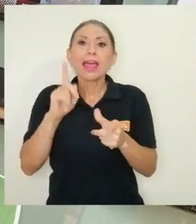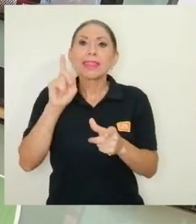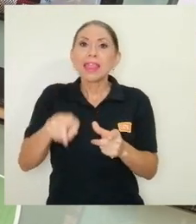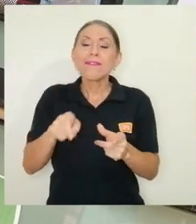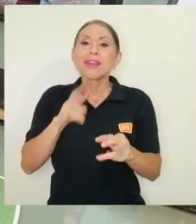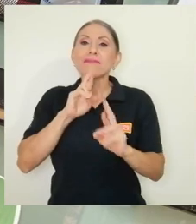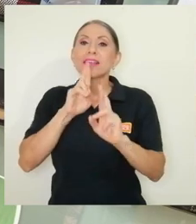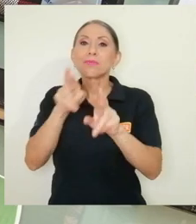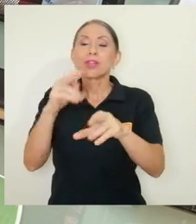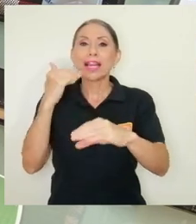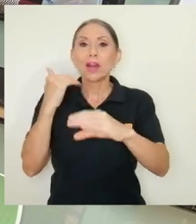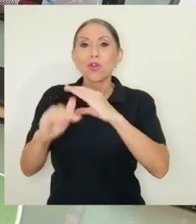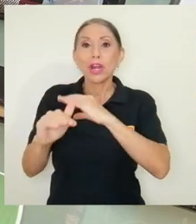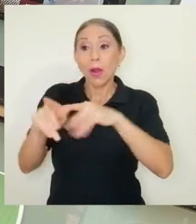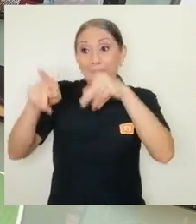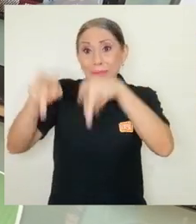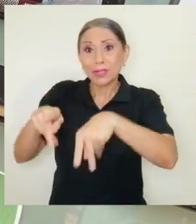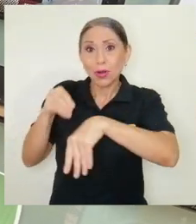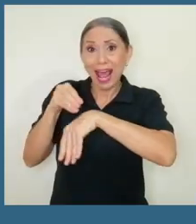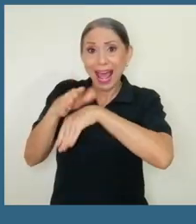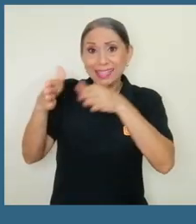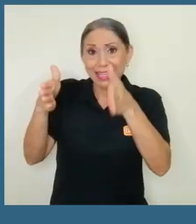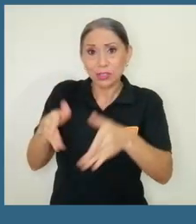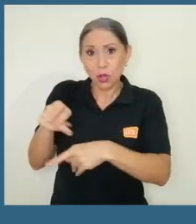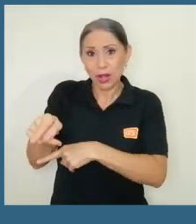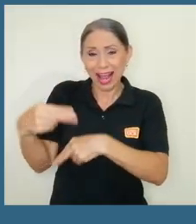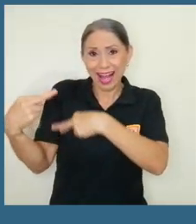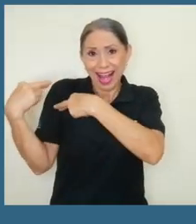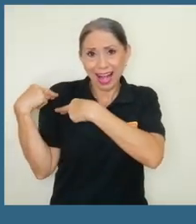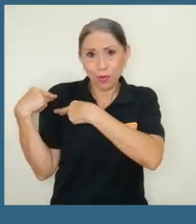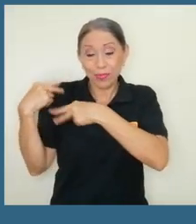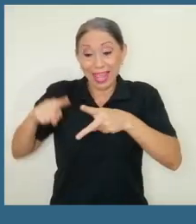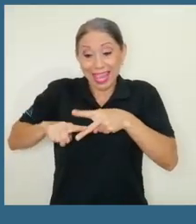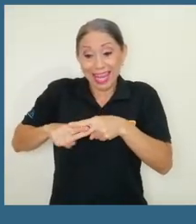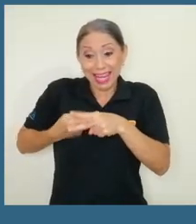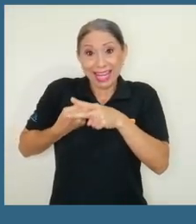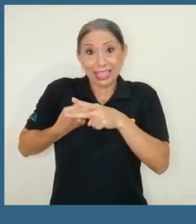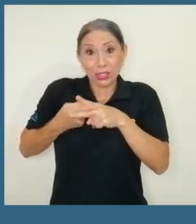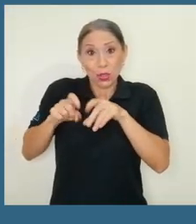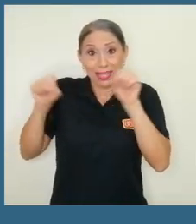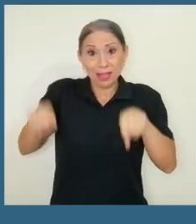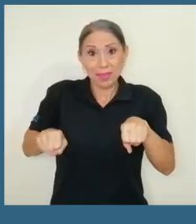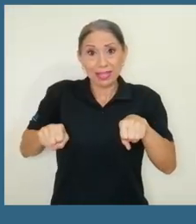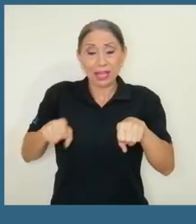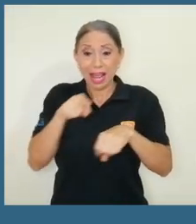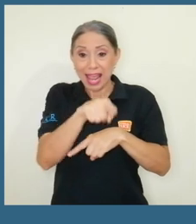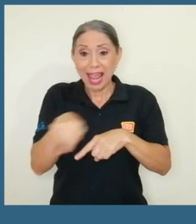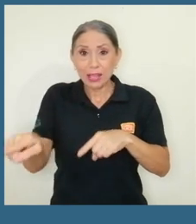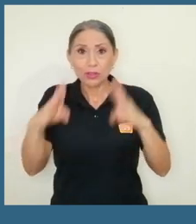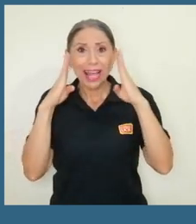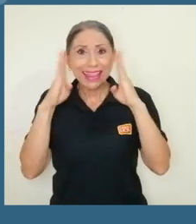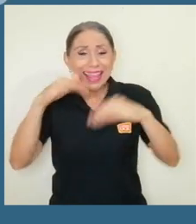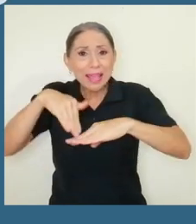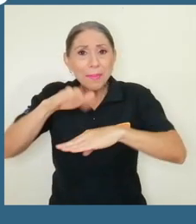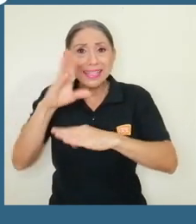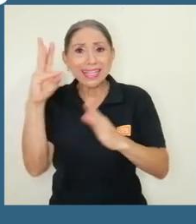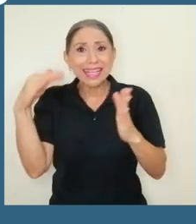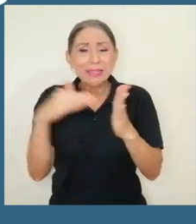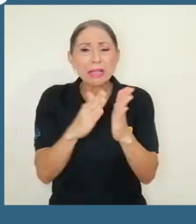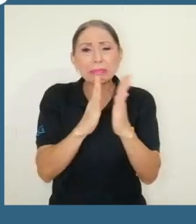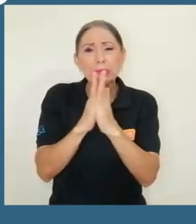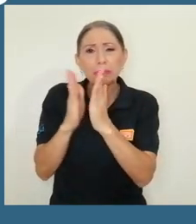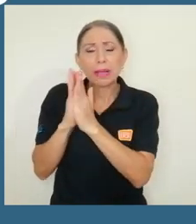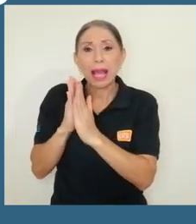deberá responder el correo al asesor a cargo. Al inicio del ciclo, la unidad atiende más de 6.000 solicitudes y cada